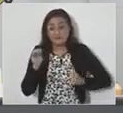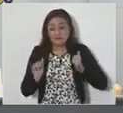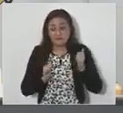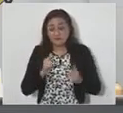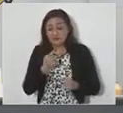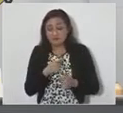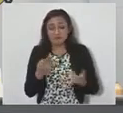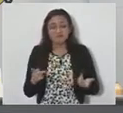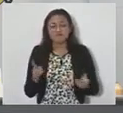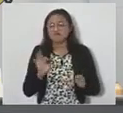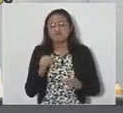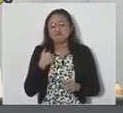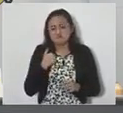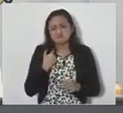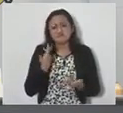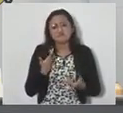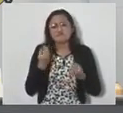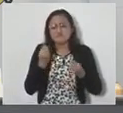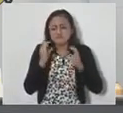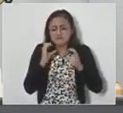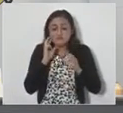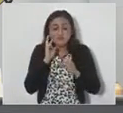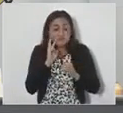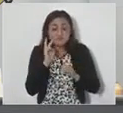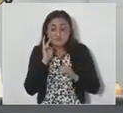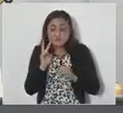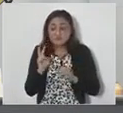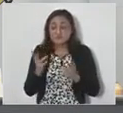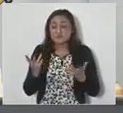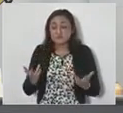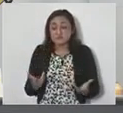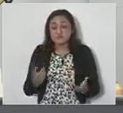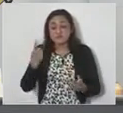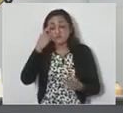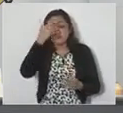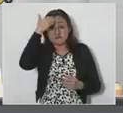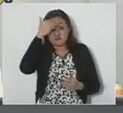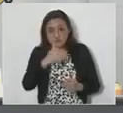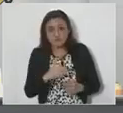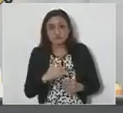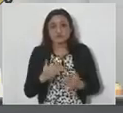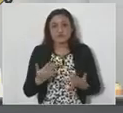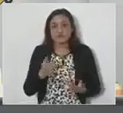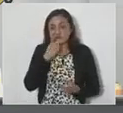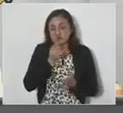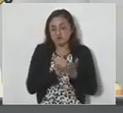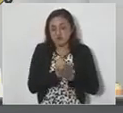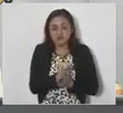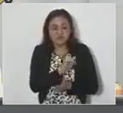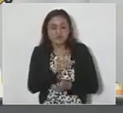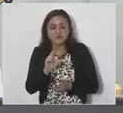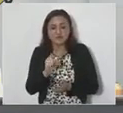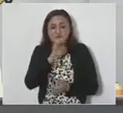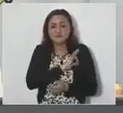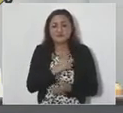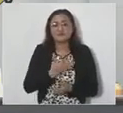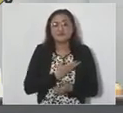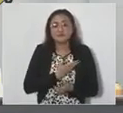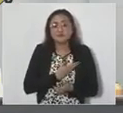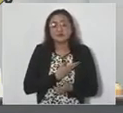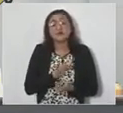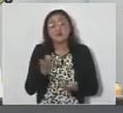y por supuesto que yo seré muy precavido y muy reservado para saber y decir quién va o quién no va a poder tener